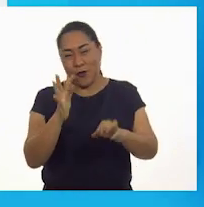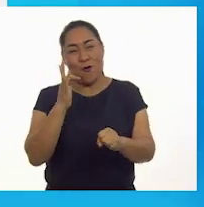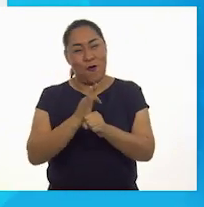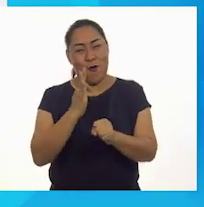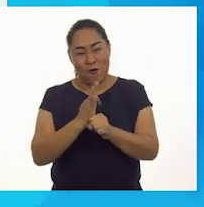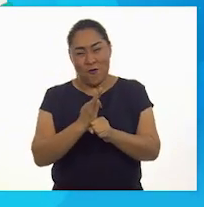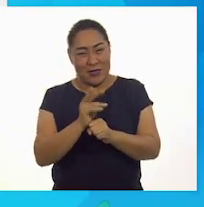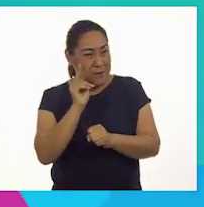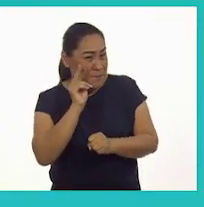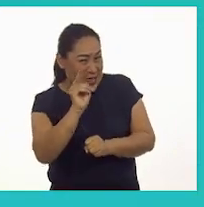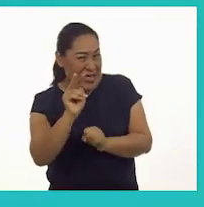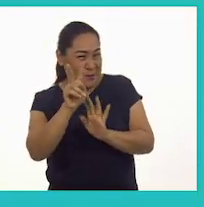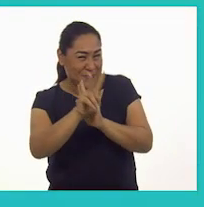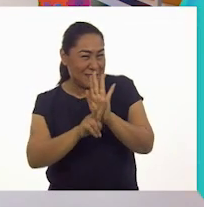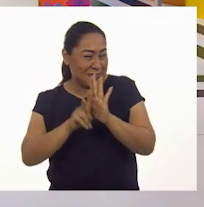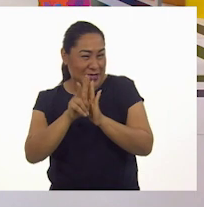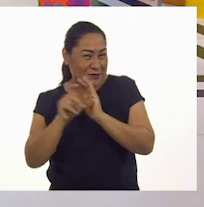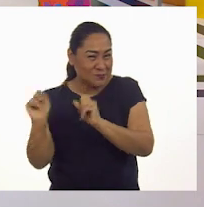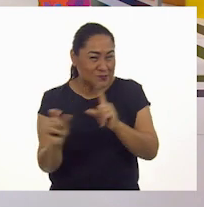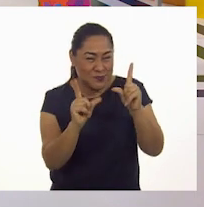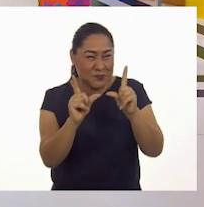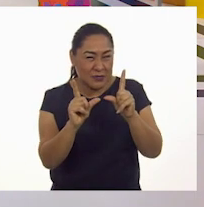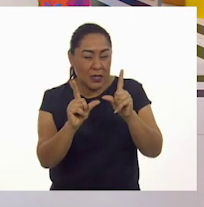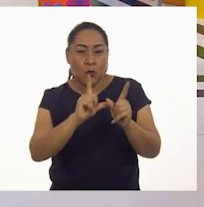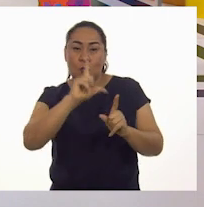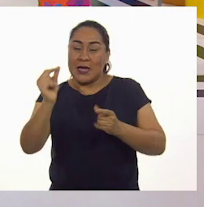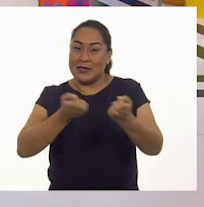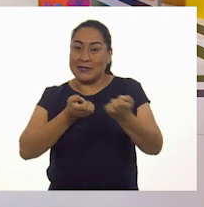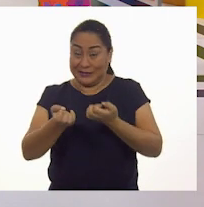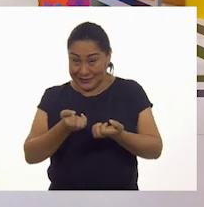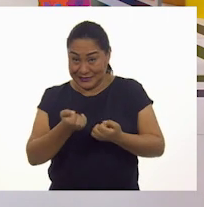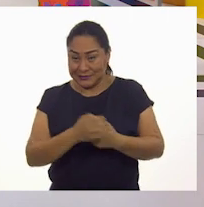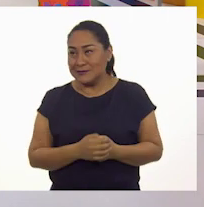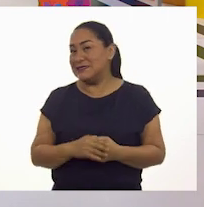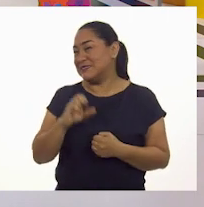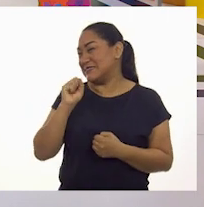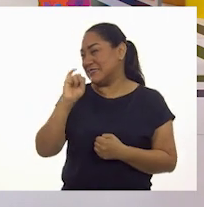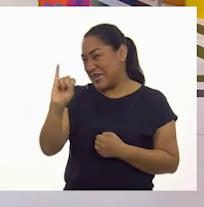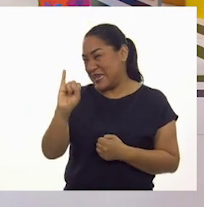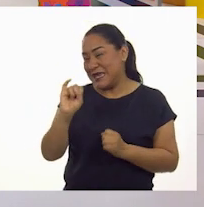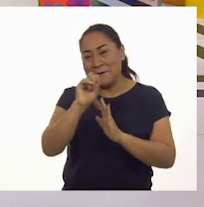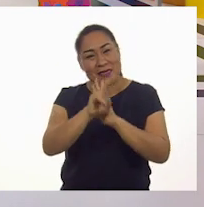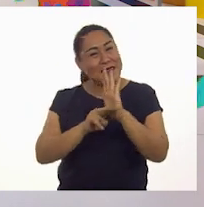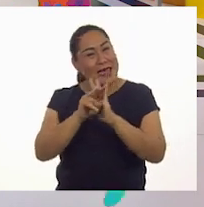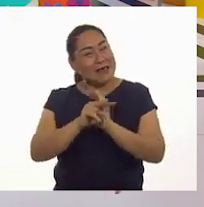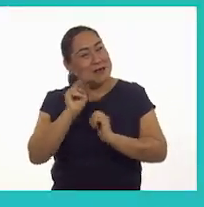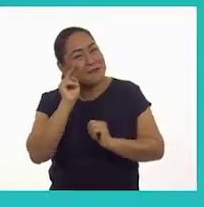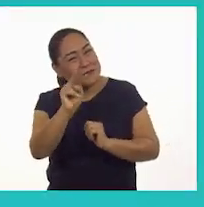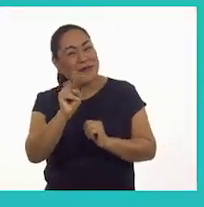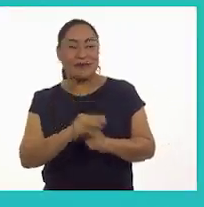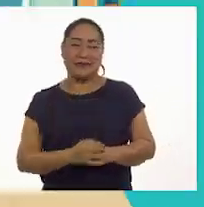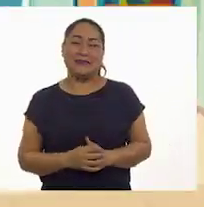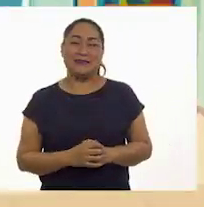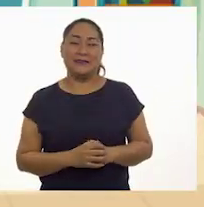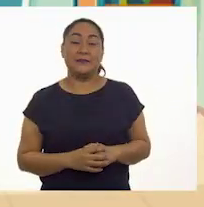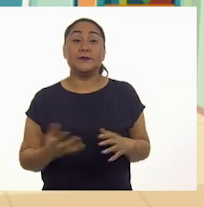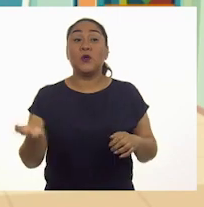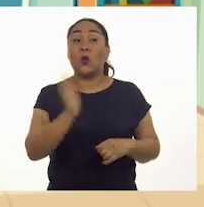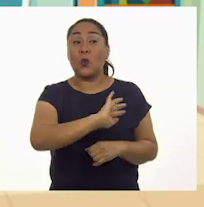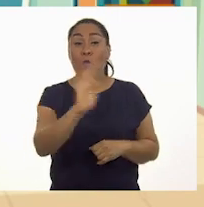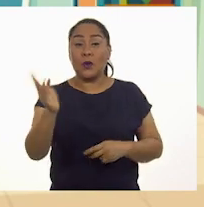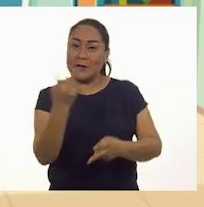el siguiente video antes de empezar con nuestro ejercicio? ¡Genial! Video y mandarina. Vamos a verlo. Hola,